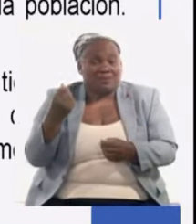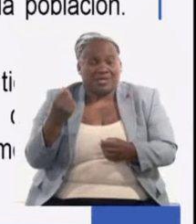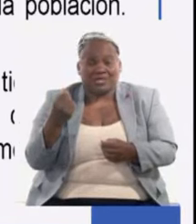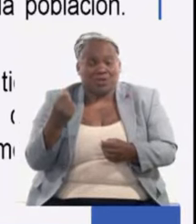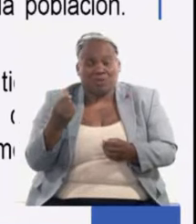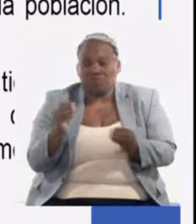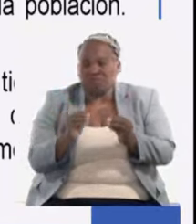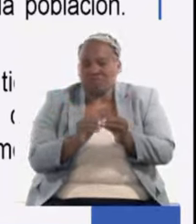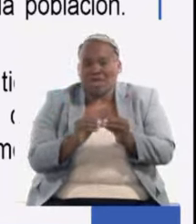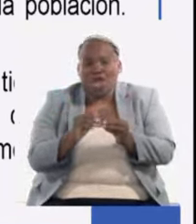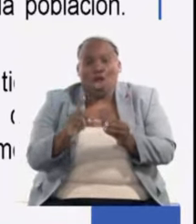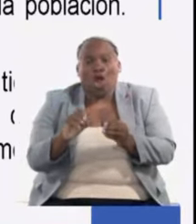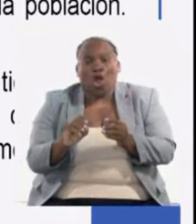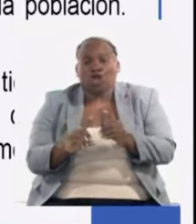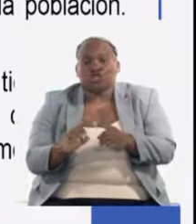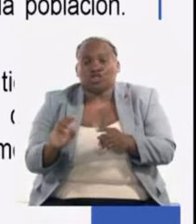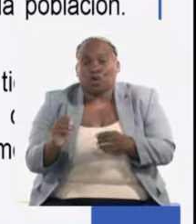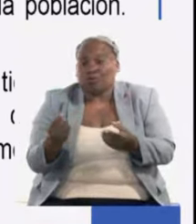costos no responden a la realidad